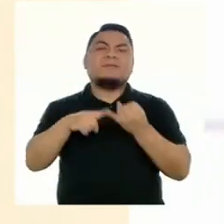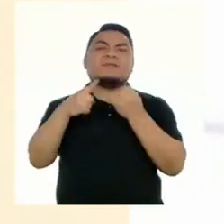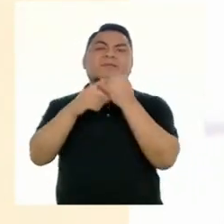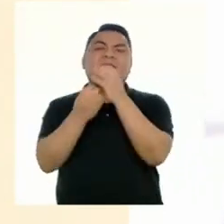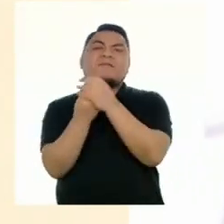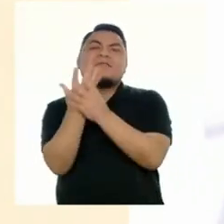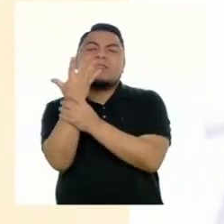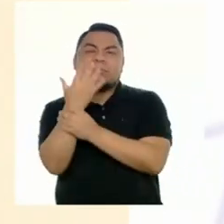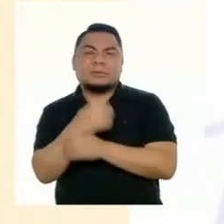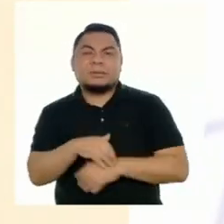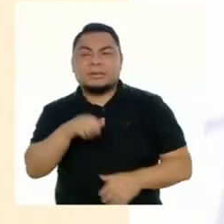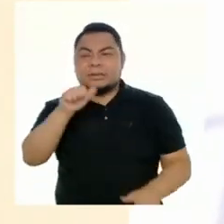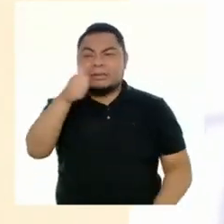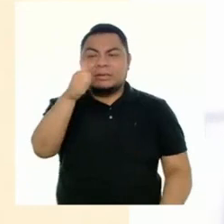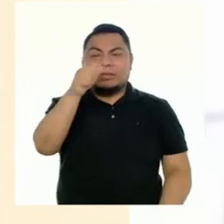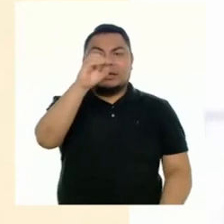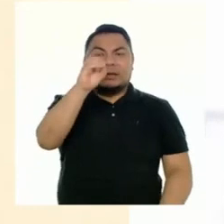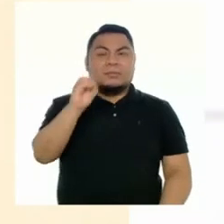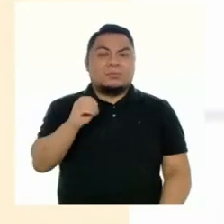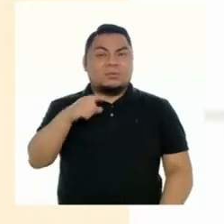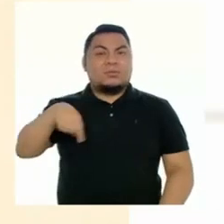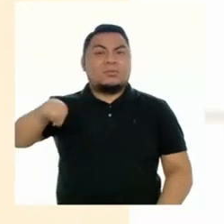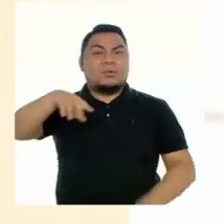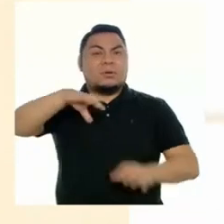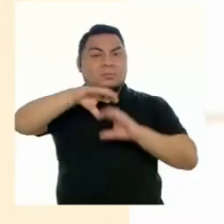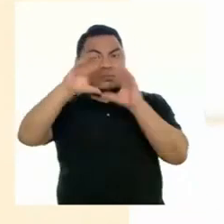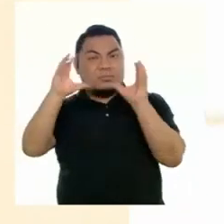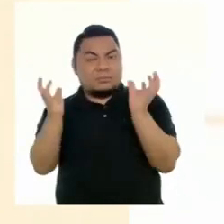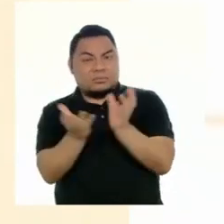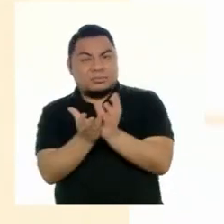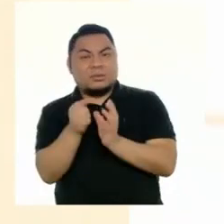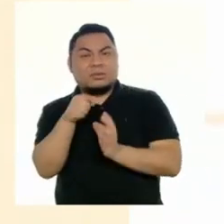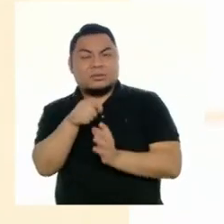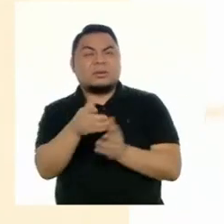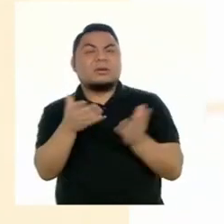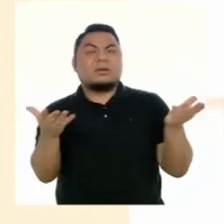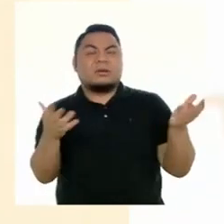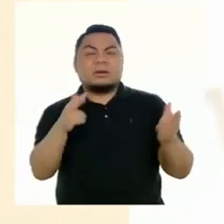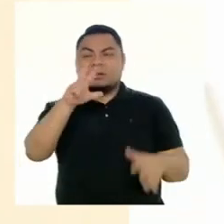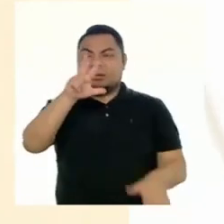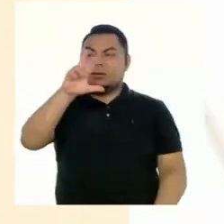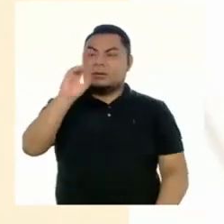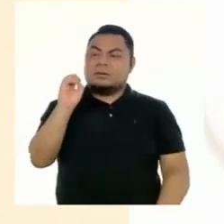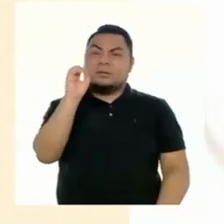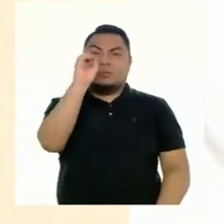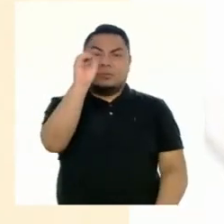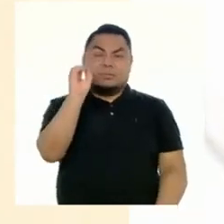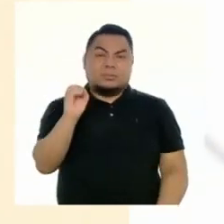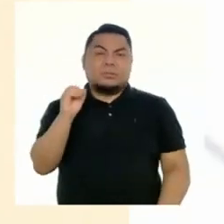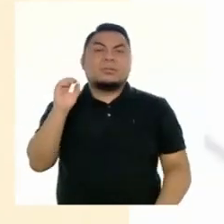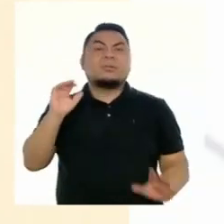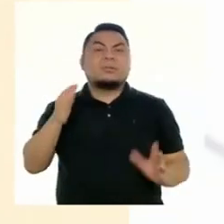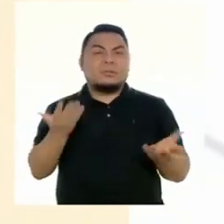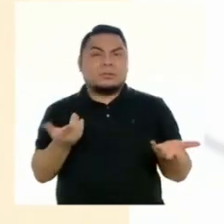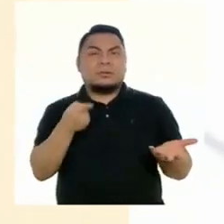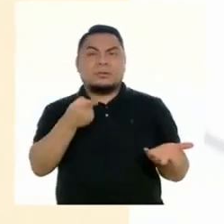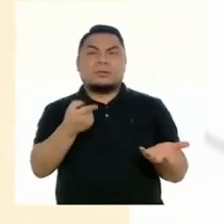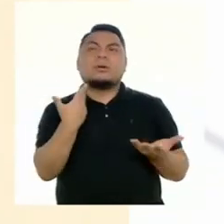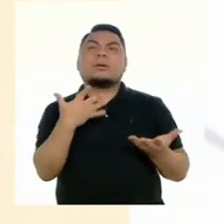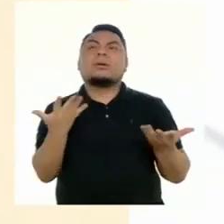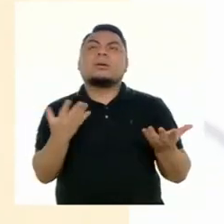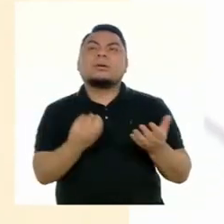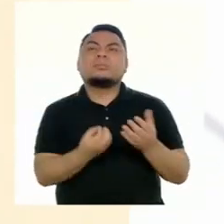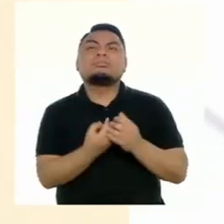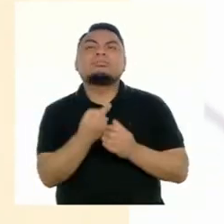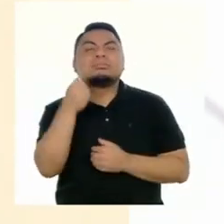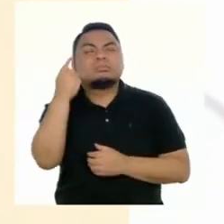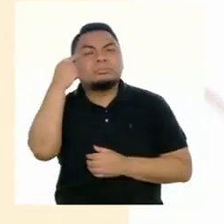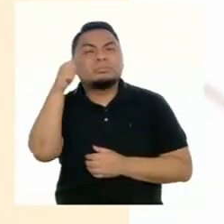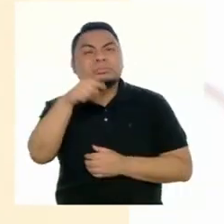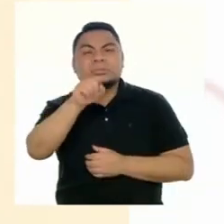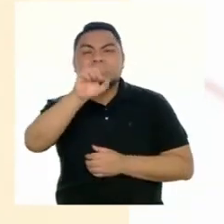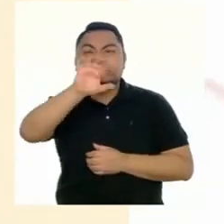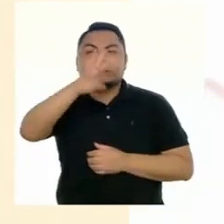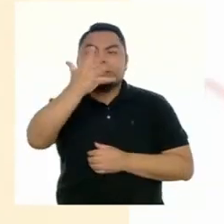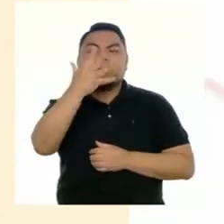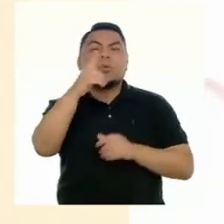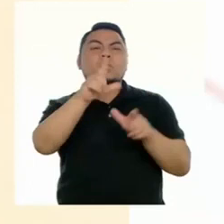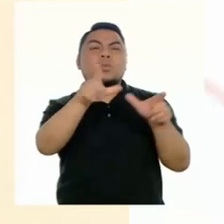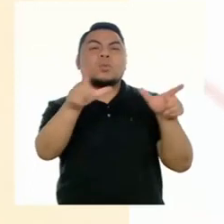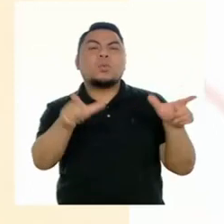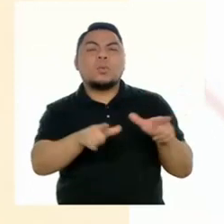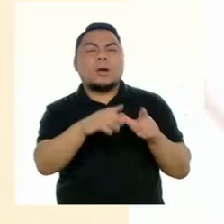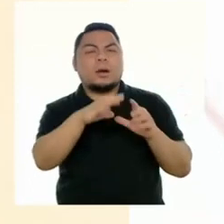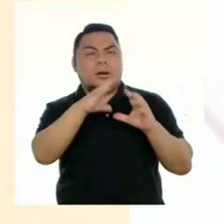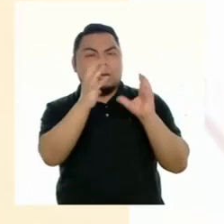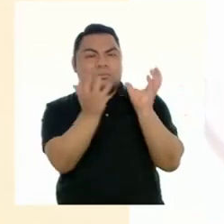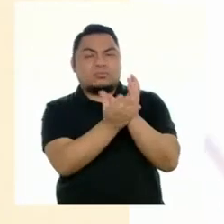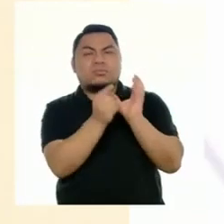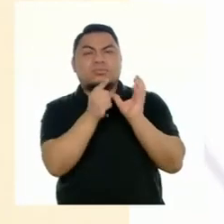especies, 10% del total mundial, de las cuales un 30% son endémicas. Tenemos el quinto lugar